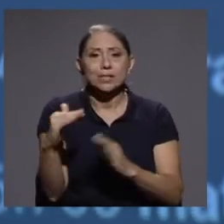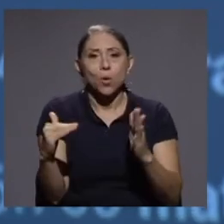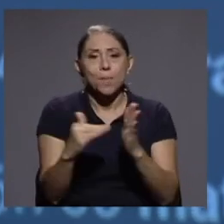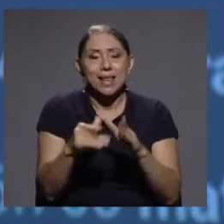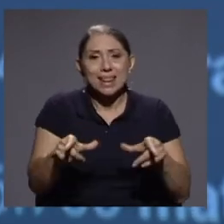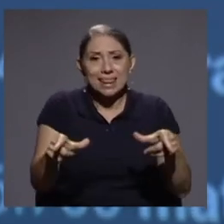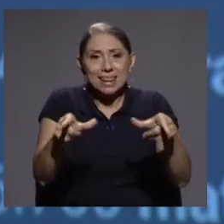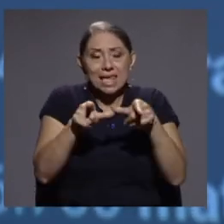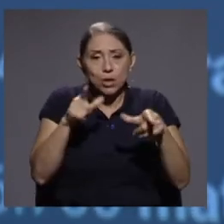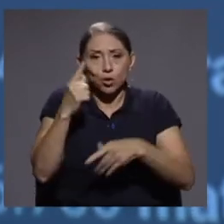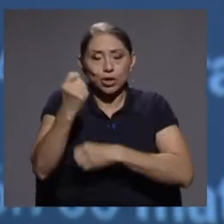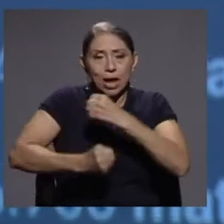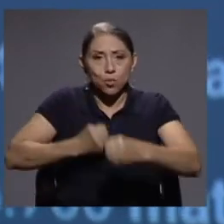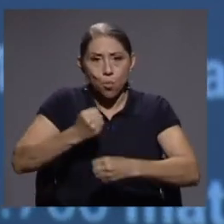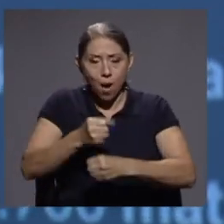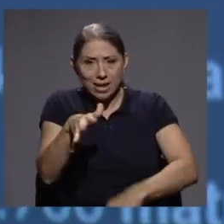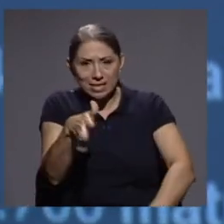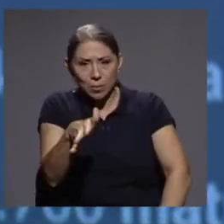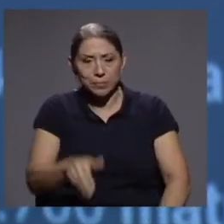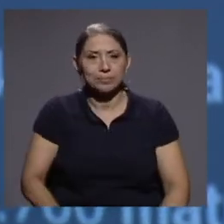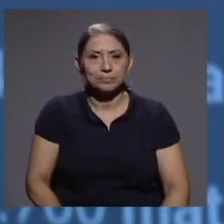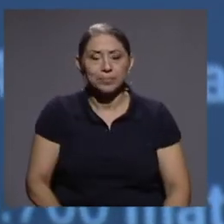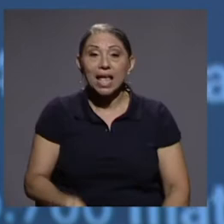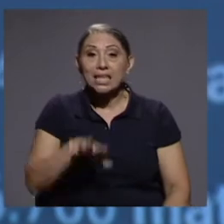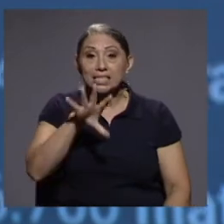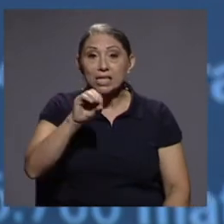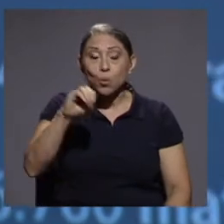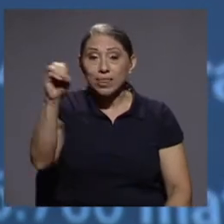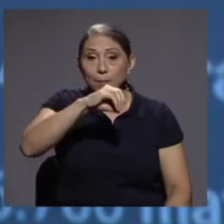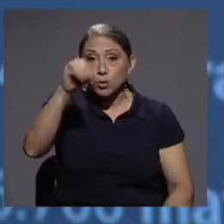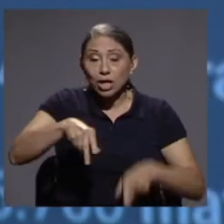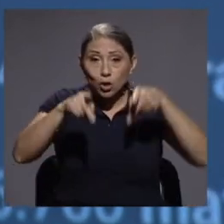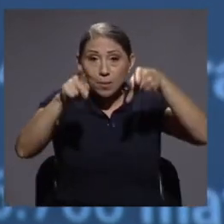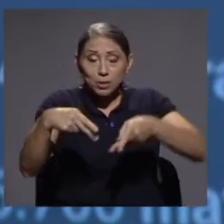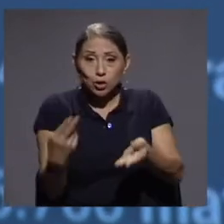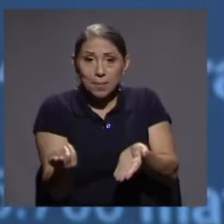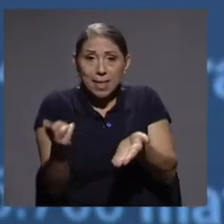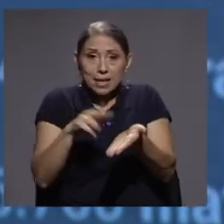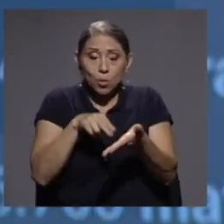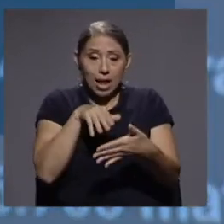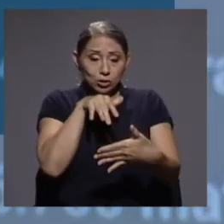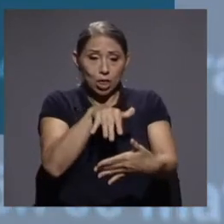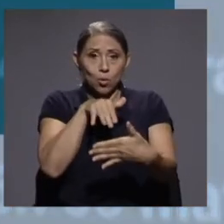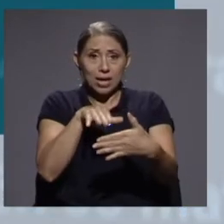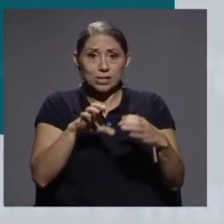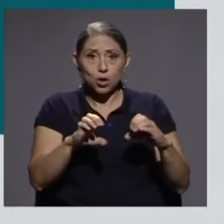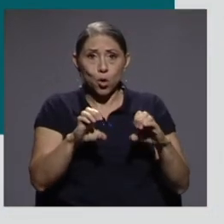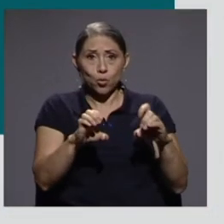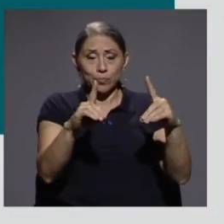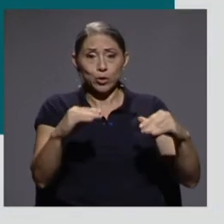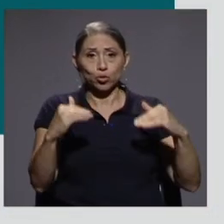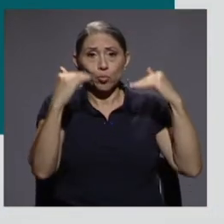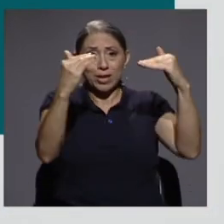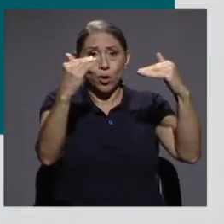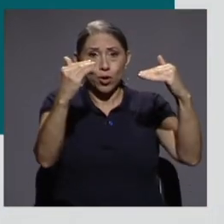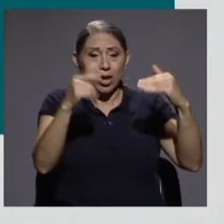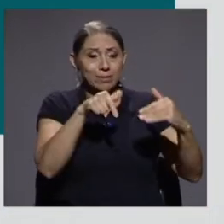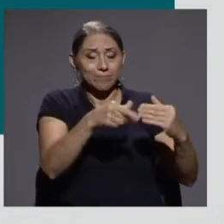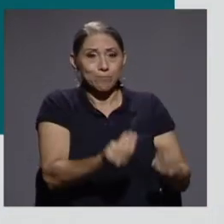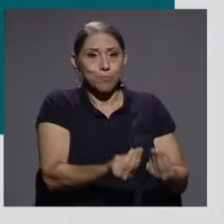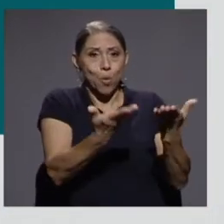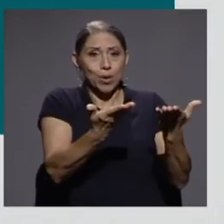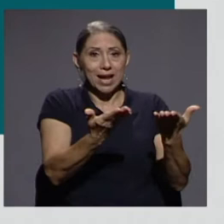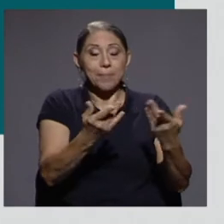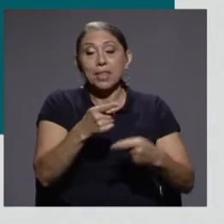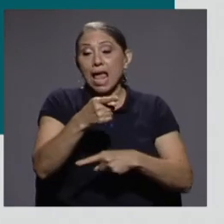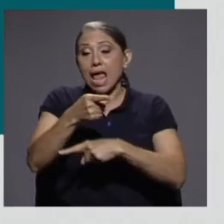anuales aproximadamente. El 50% de los matriculados en la educación superior están en la educación pública y el otro 50